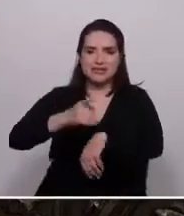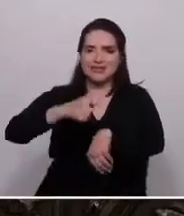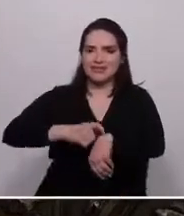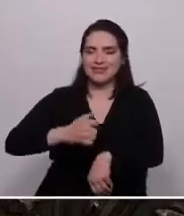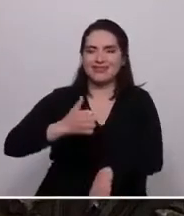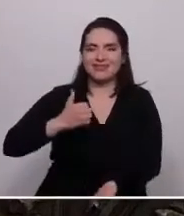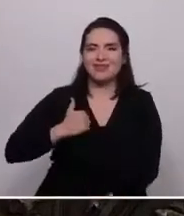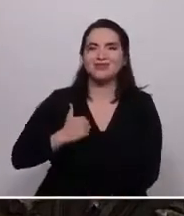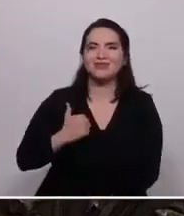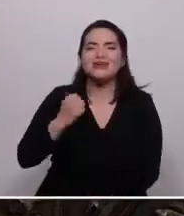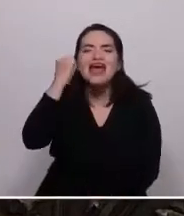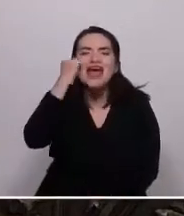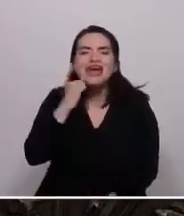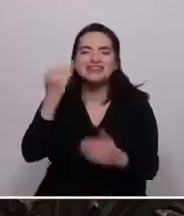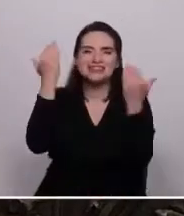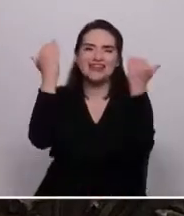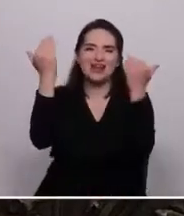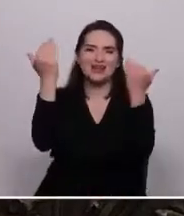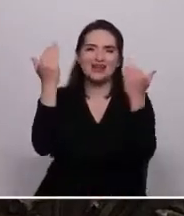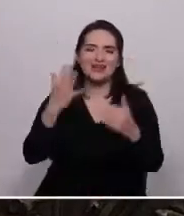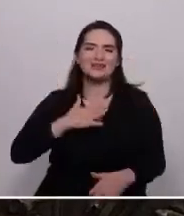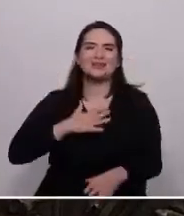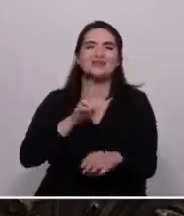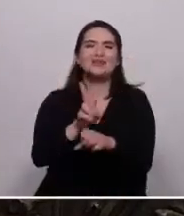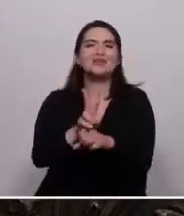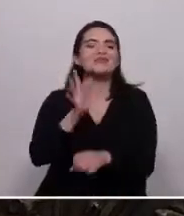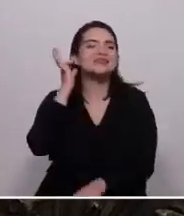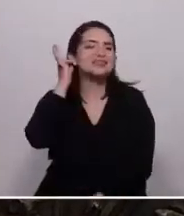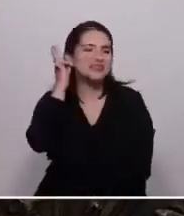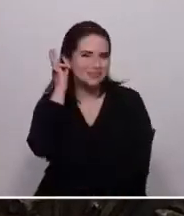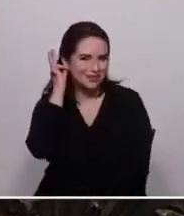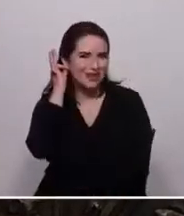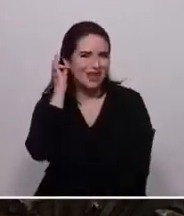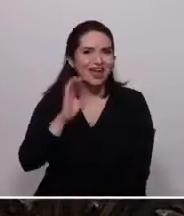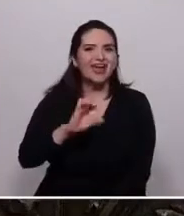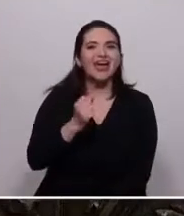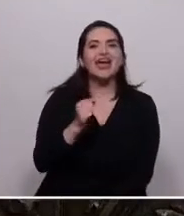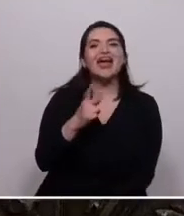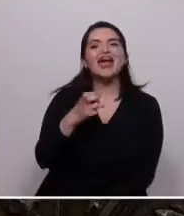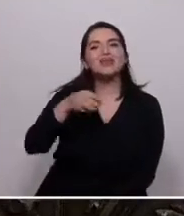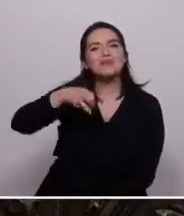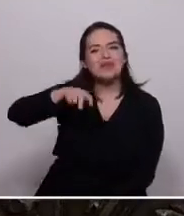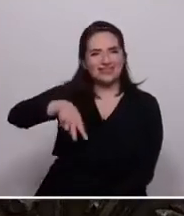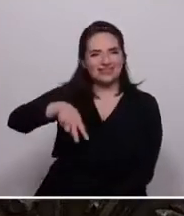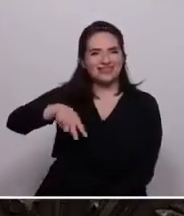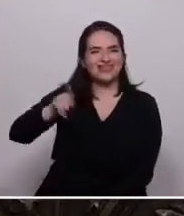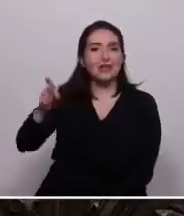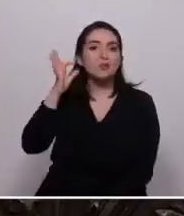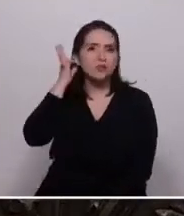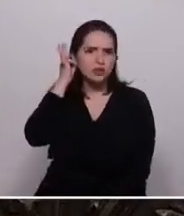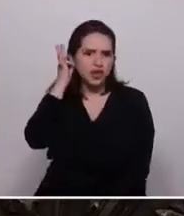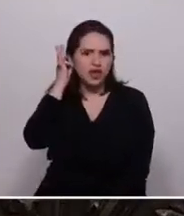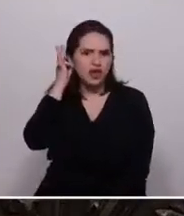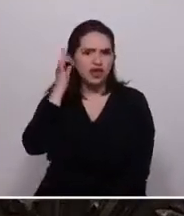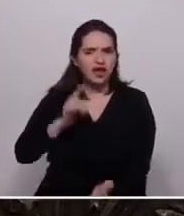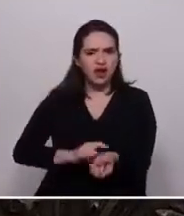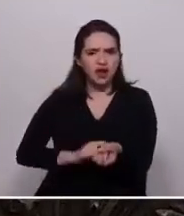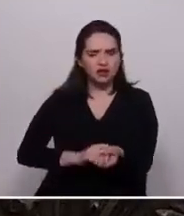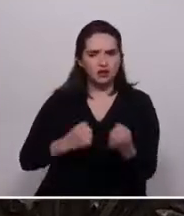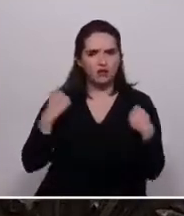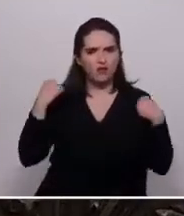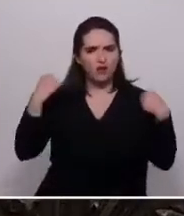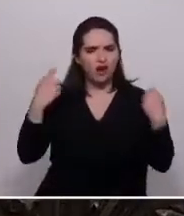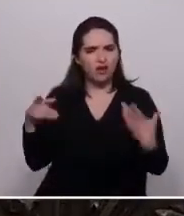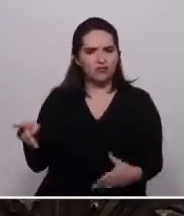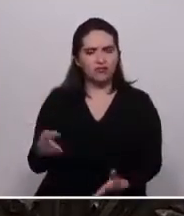cariñoso saludo de mi maestra generalista Carmen Gallardo, una mujer de carácter fuerte, estricta